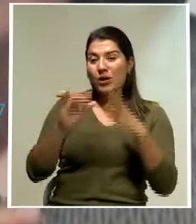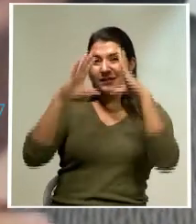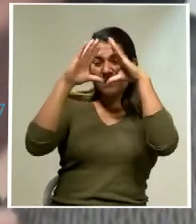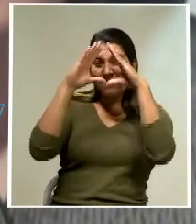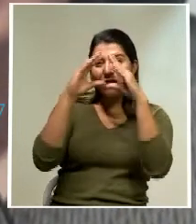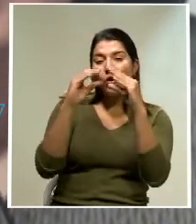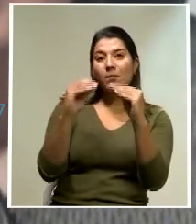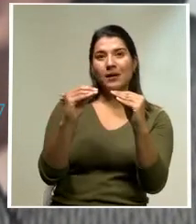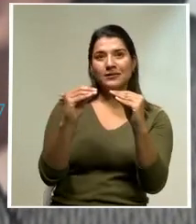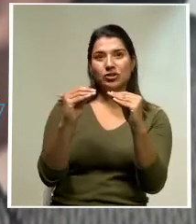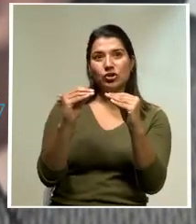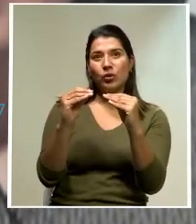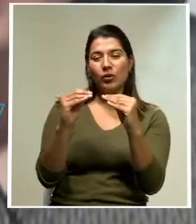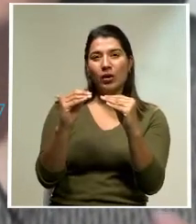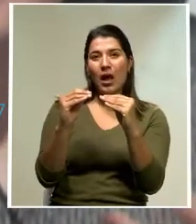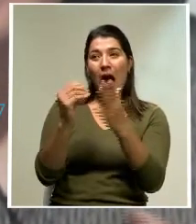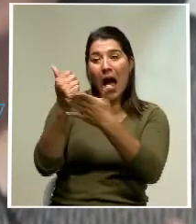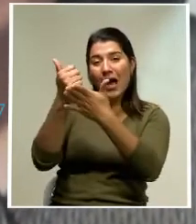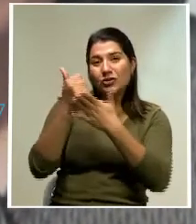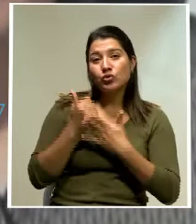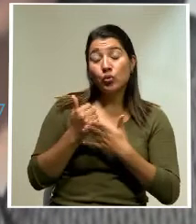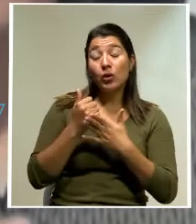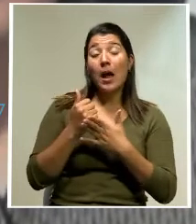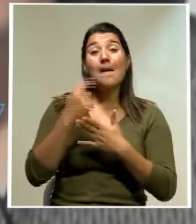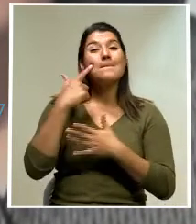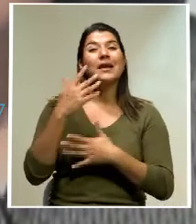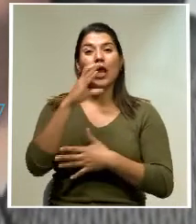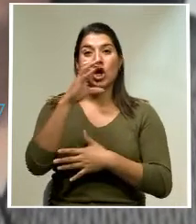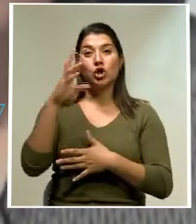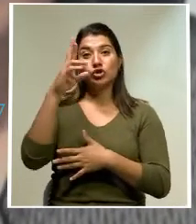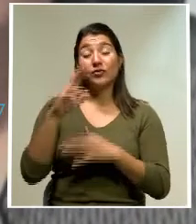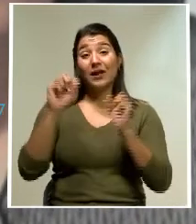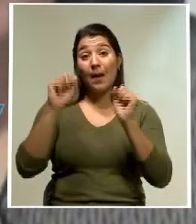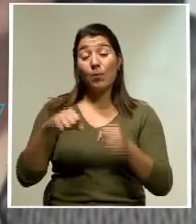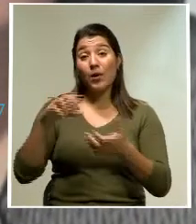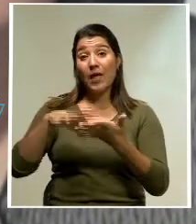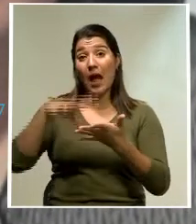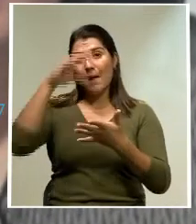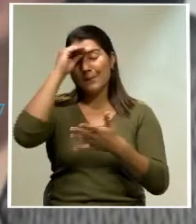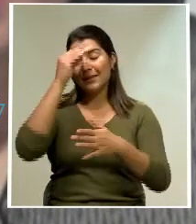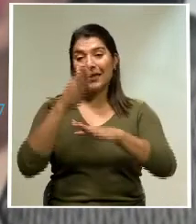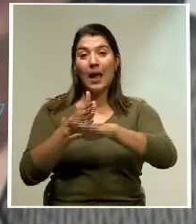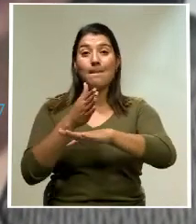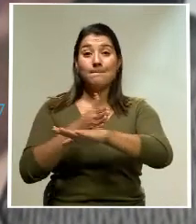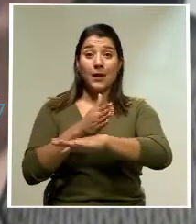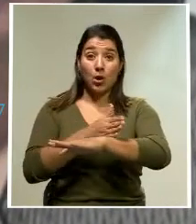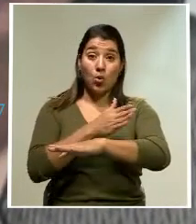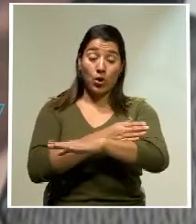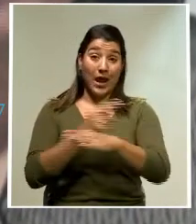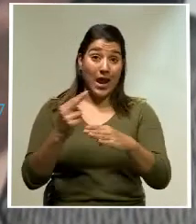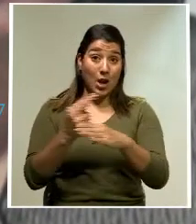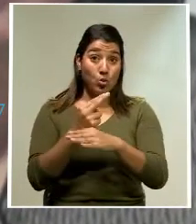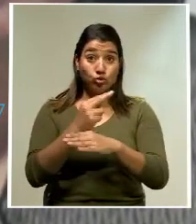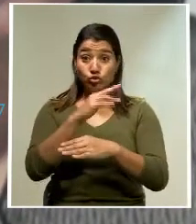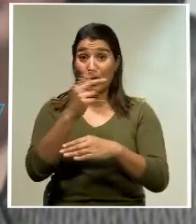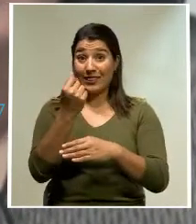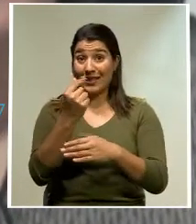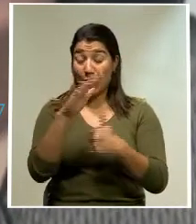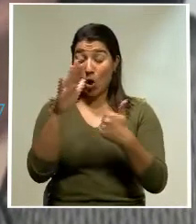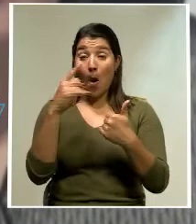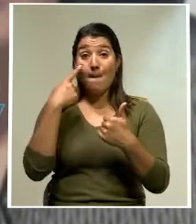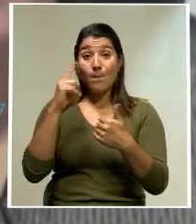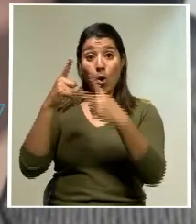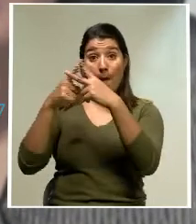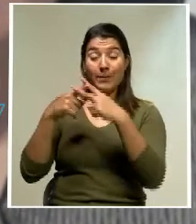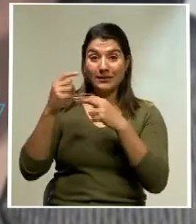realmente aprender, ¿verdad? A mejorar lo que es la ejecución de todos los créditos externos y en general